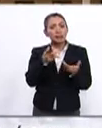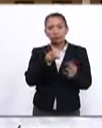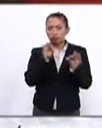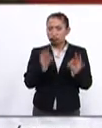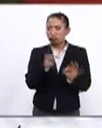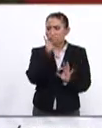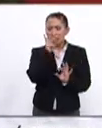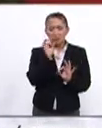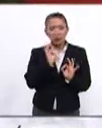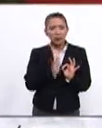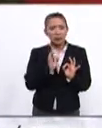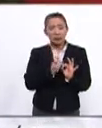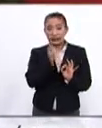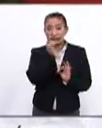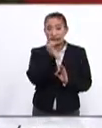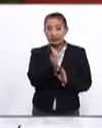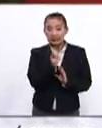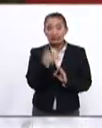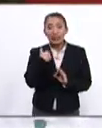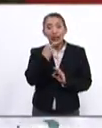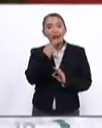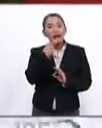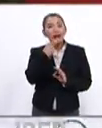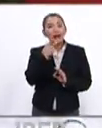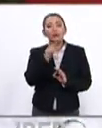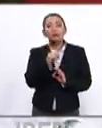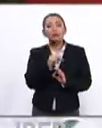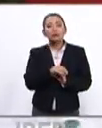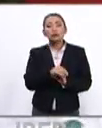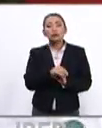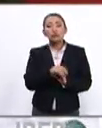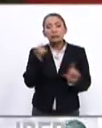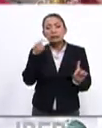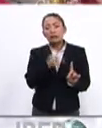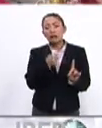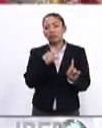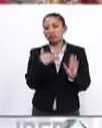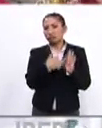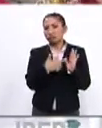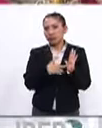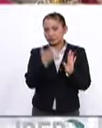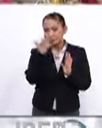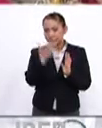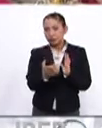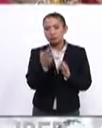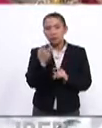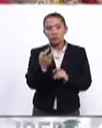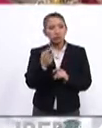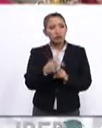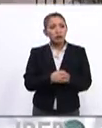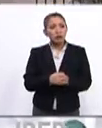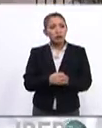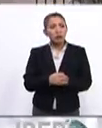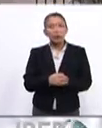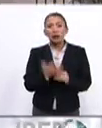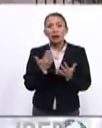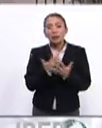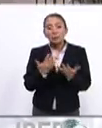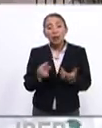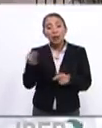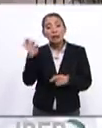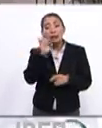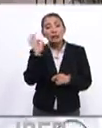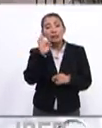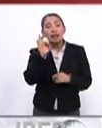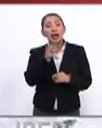en sus palabras a lo que decía el discurso no se salió de ese protocolo por lo cual muchos esperan que una